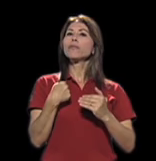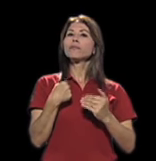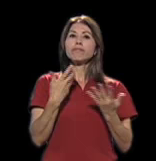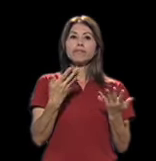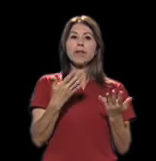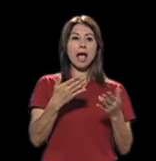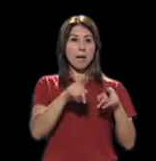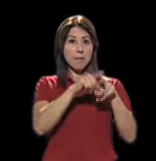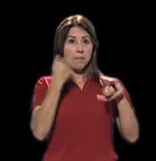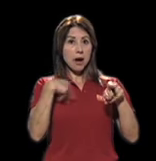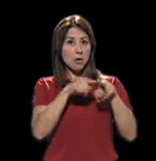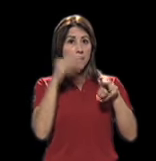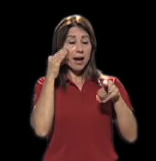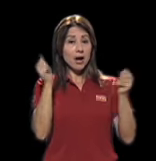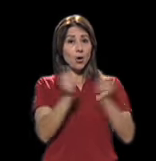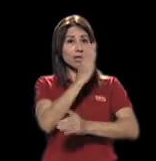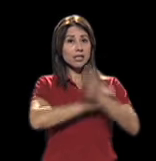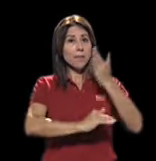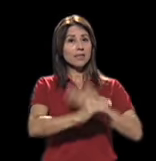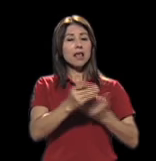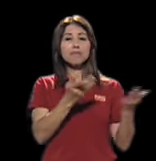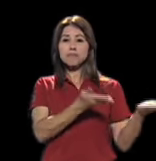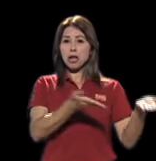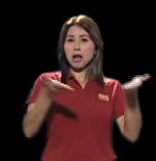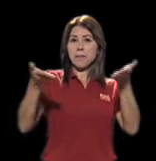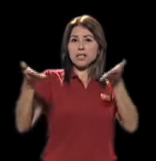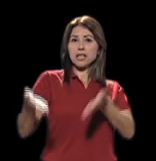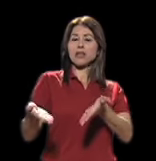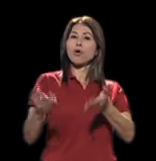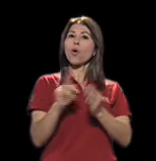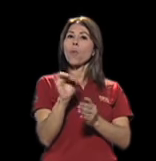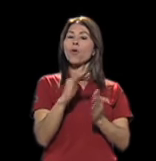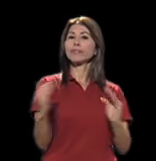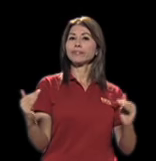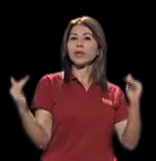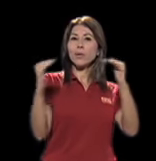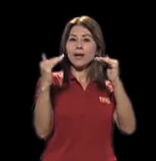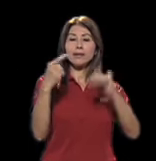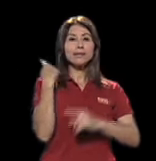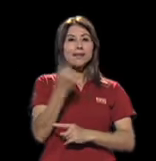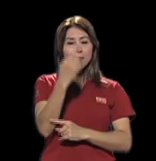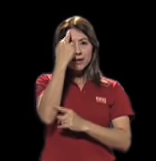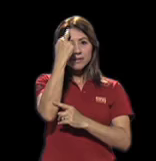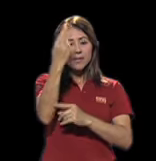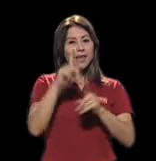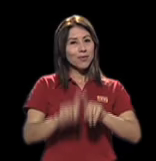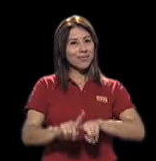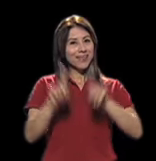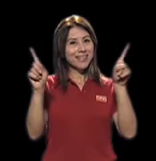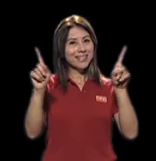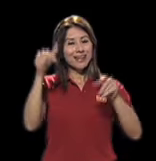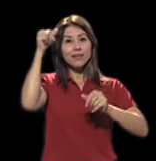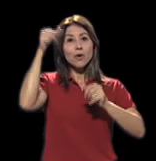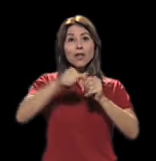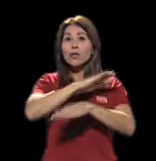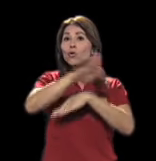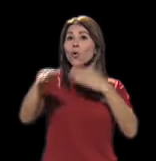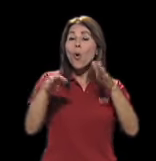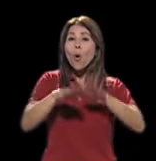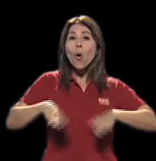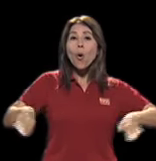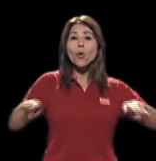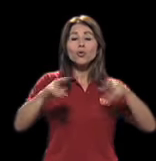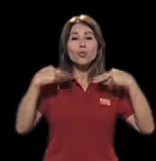discapacidad o a mi hermana con discapacidad de igual a igual, respetando siempre la diferencia y recordando que todos somos seres